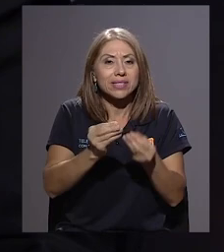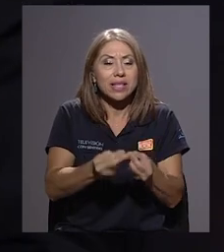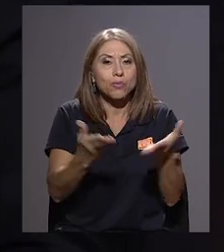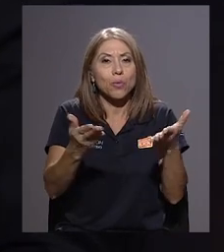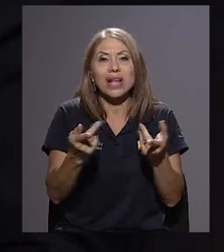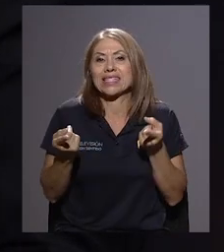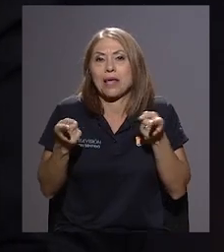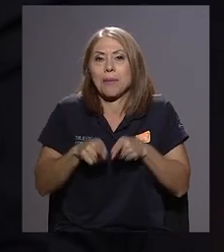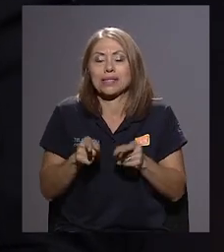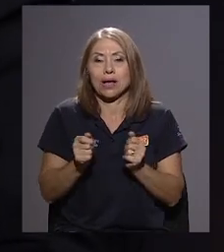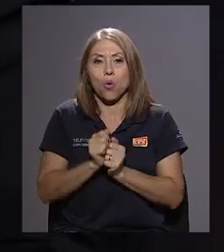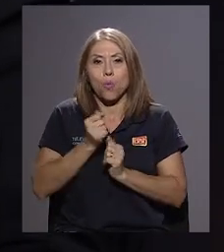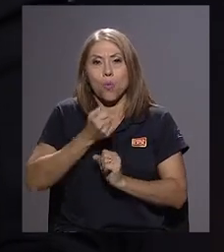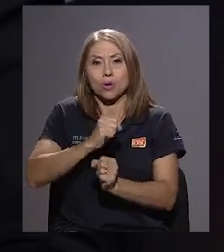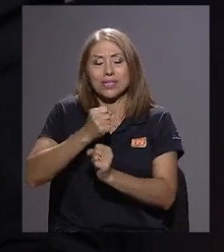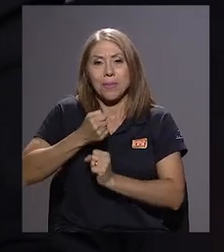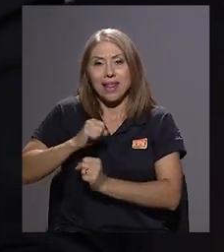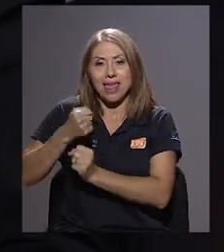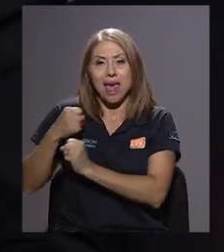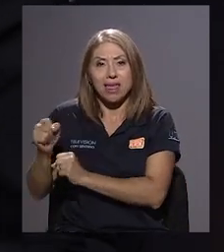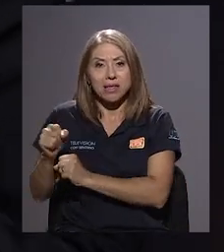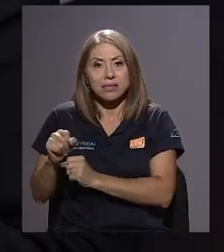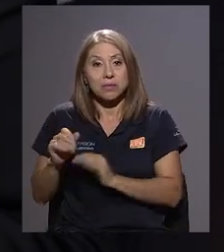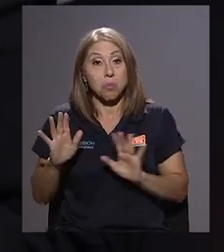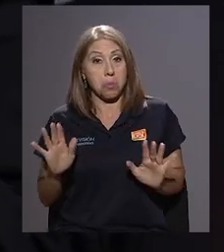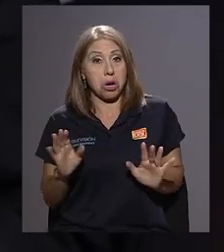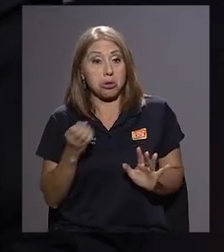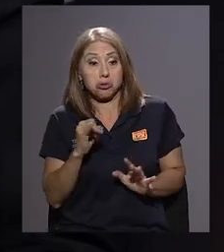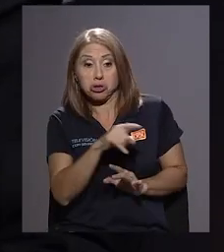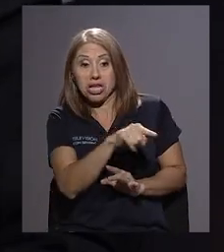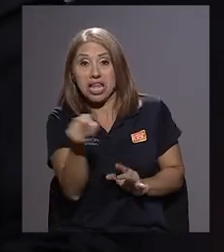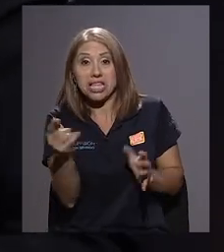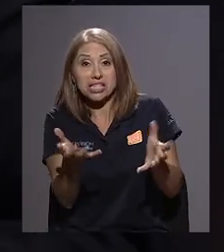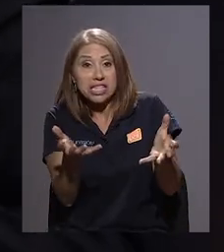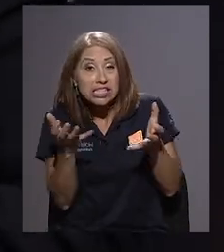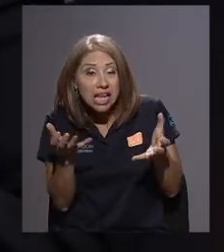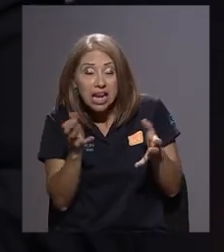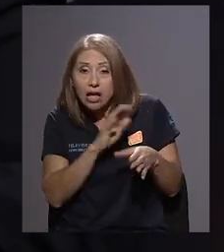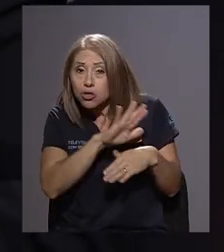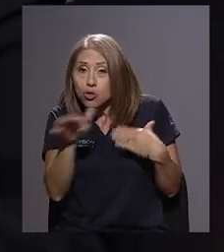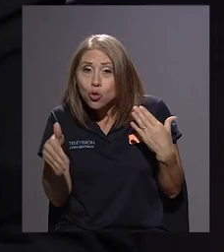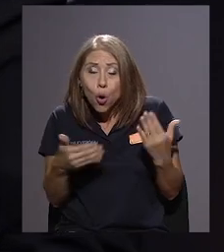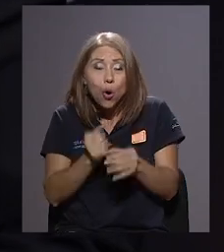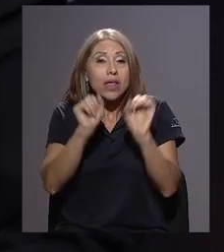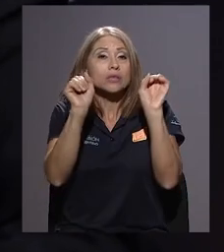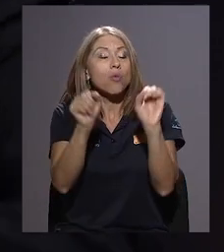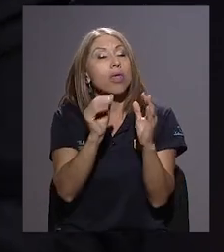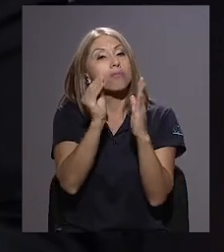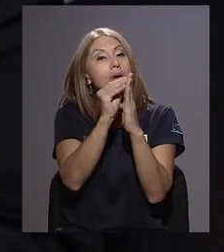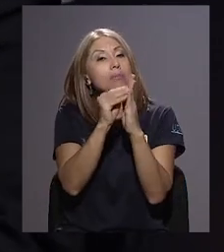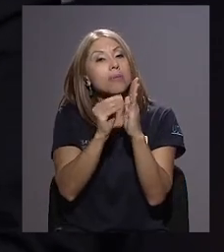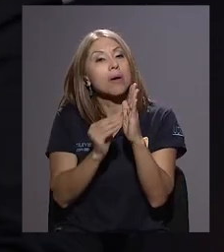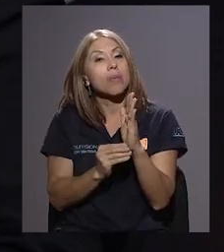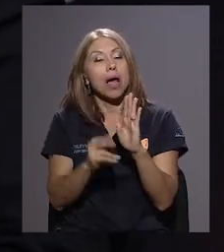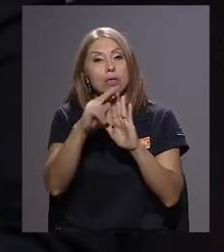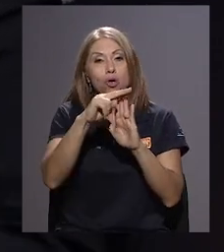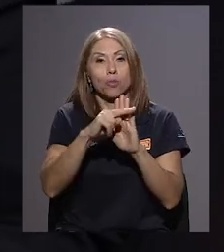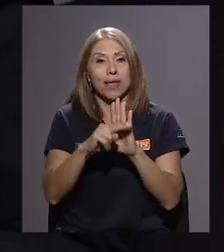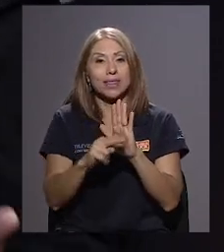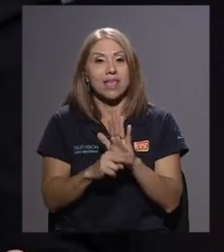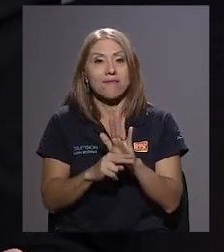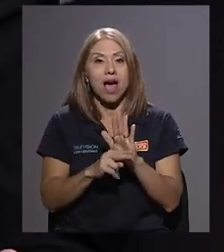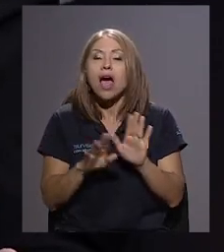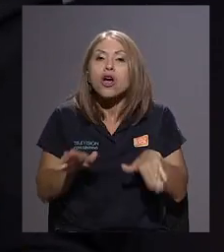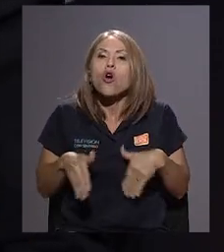municipalidades? Bueno, todas ellas, si de verdad quisieran, pueden emitir normativa de cómo facilitar el